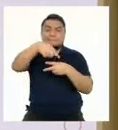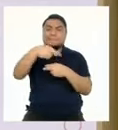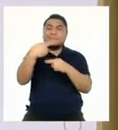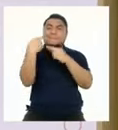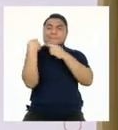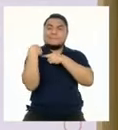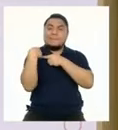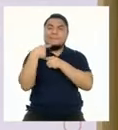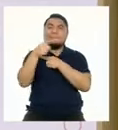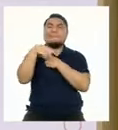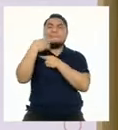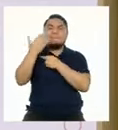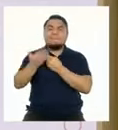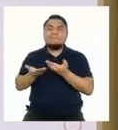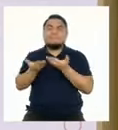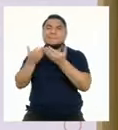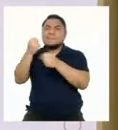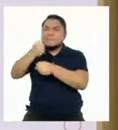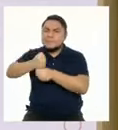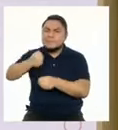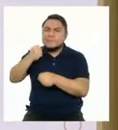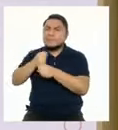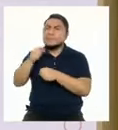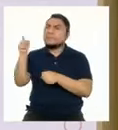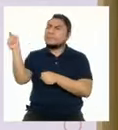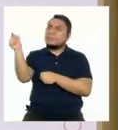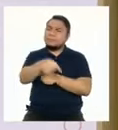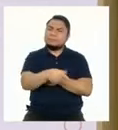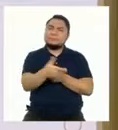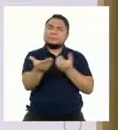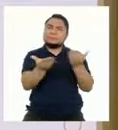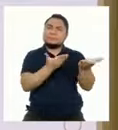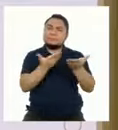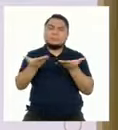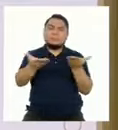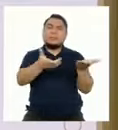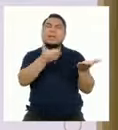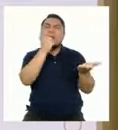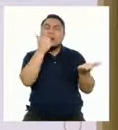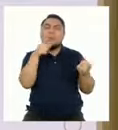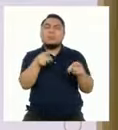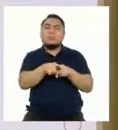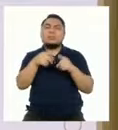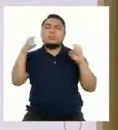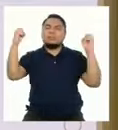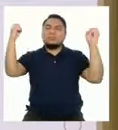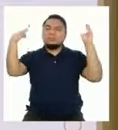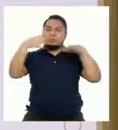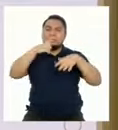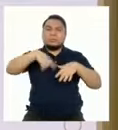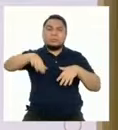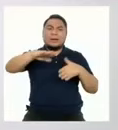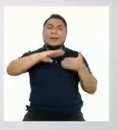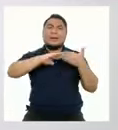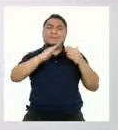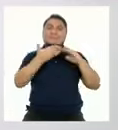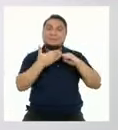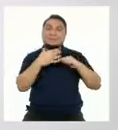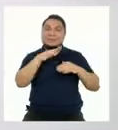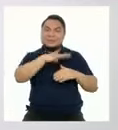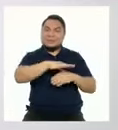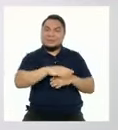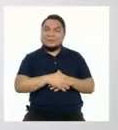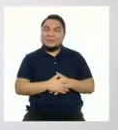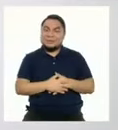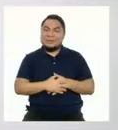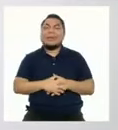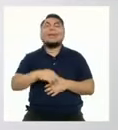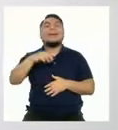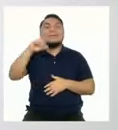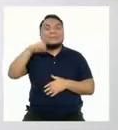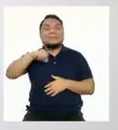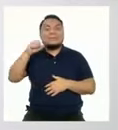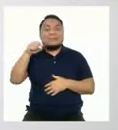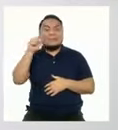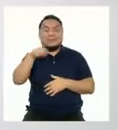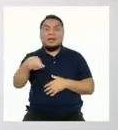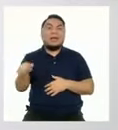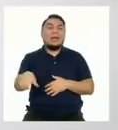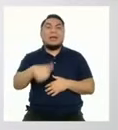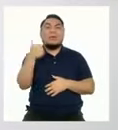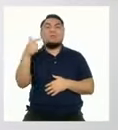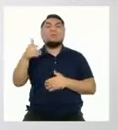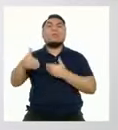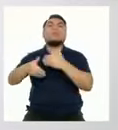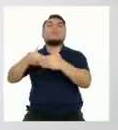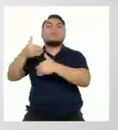responsables de liderar las gestiones para el abastecimiento de agua y electricidad en el barrio. Sí, y ese es